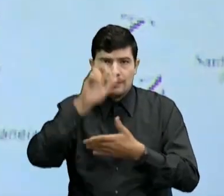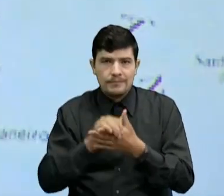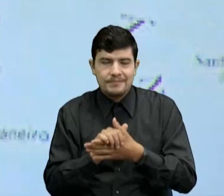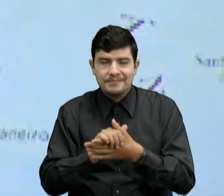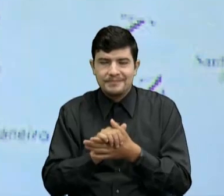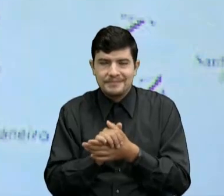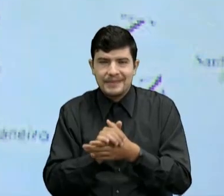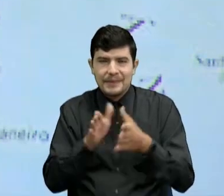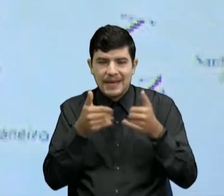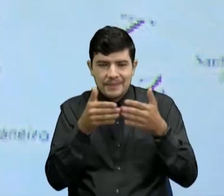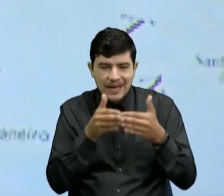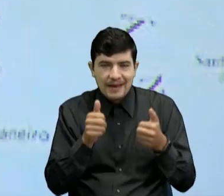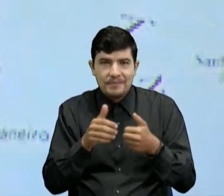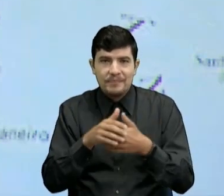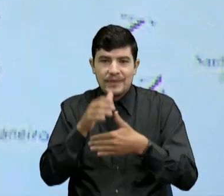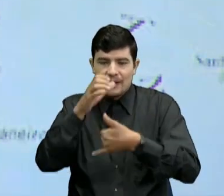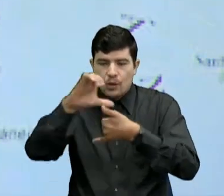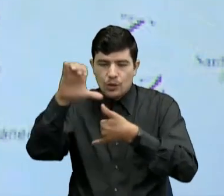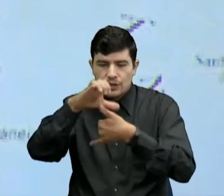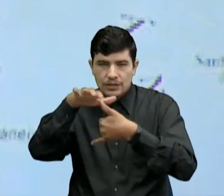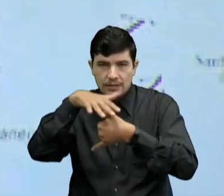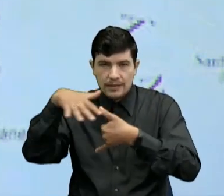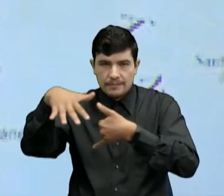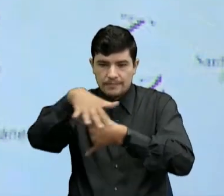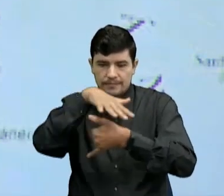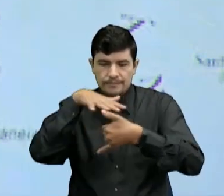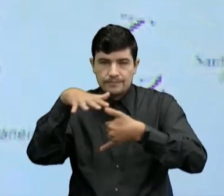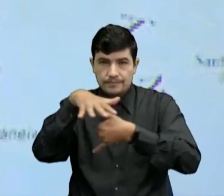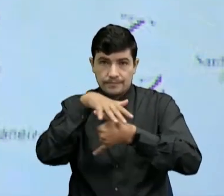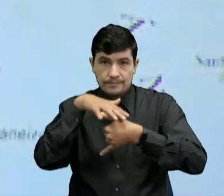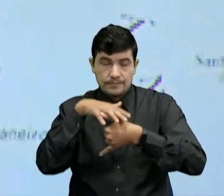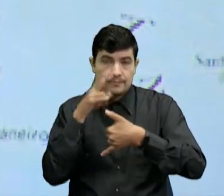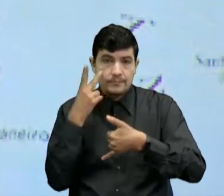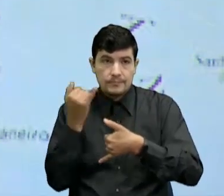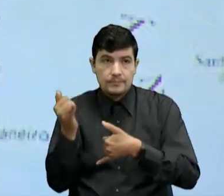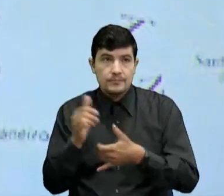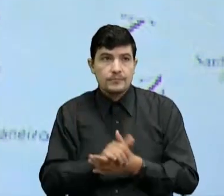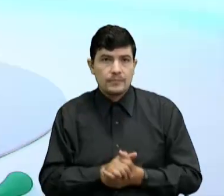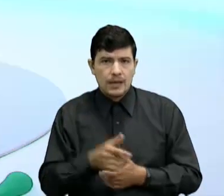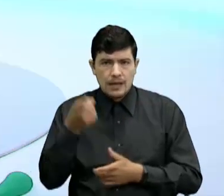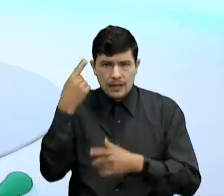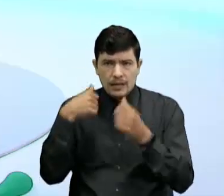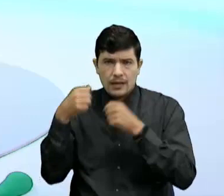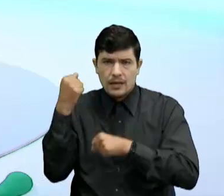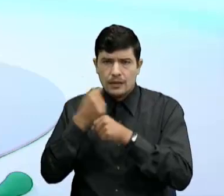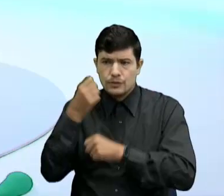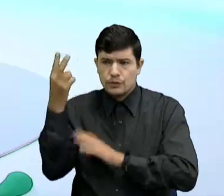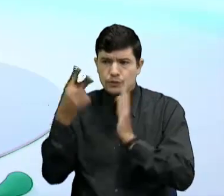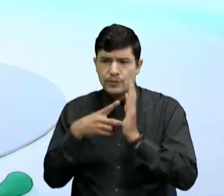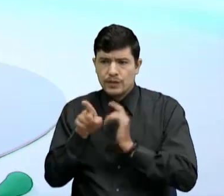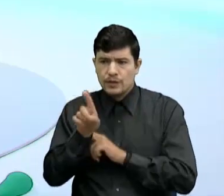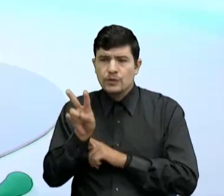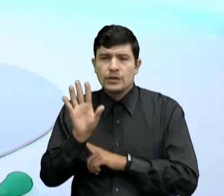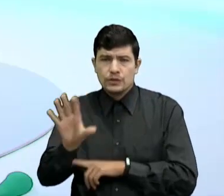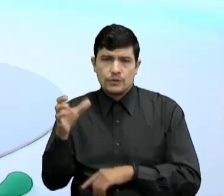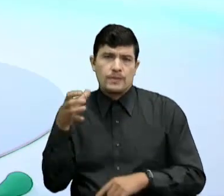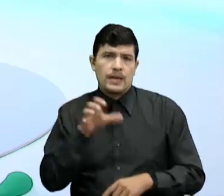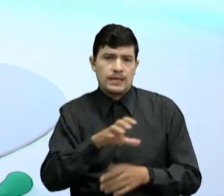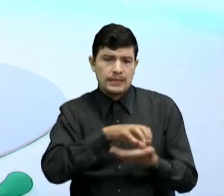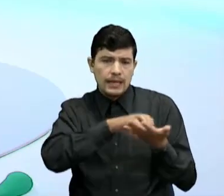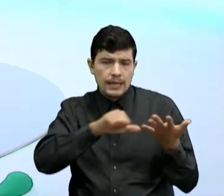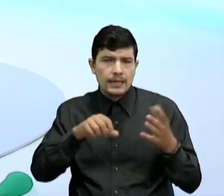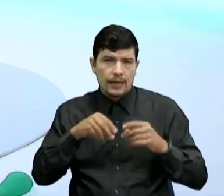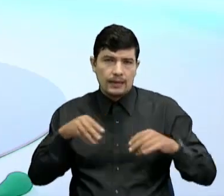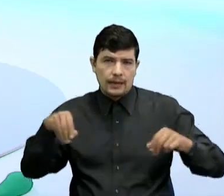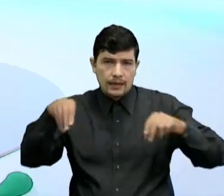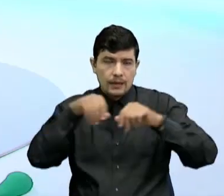Por cierto Con Nicaragua En el año 2012 Un fallo De un tribunal internacional Le quitó a nuestro país Una franja Grandota de terreno